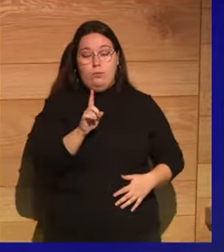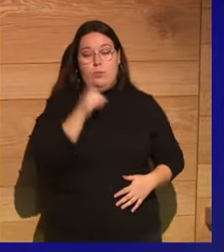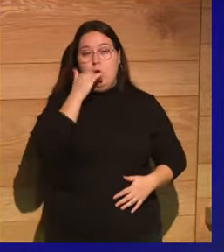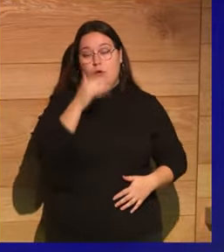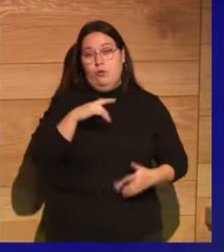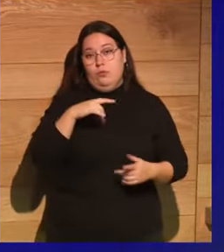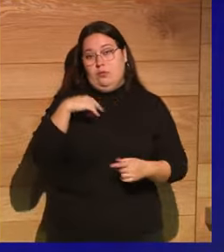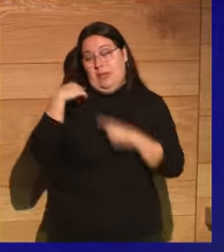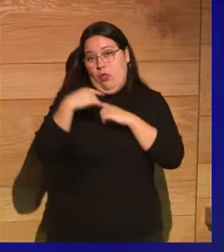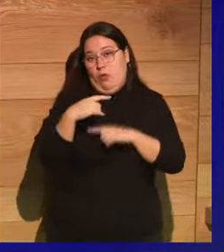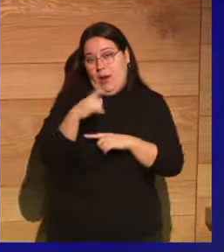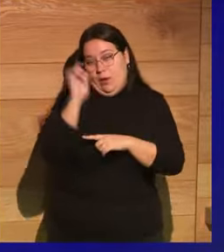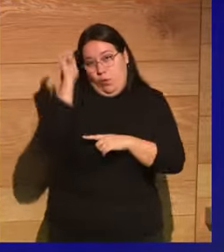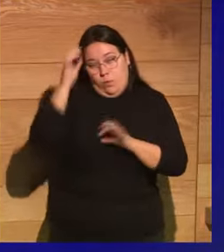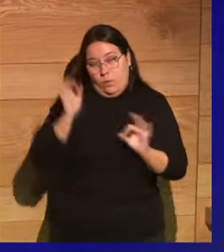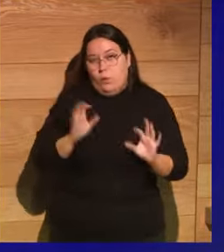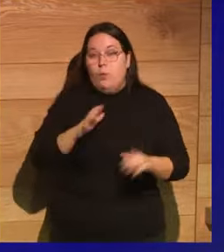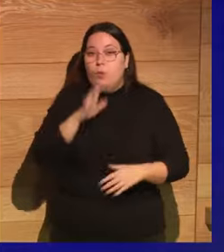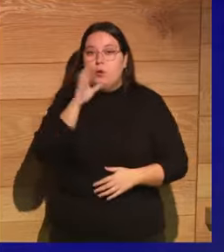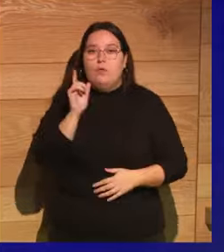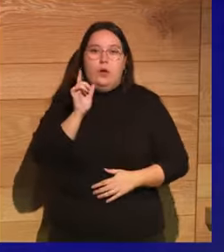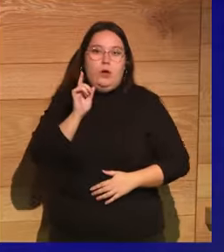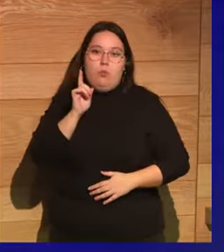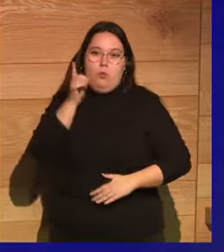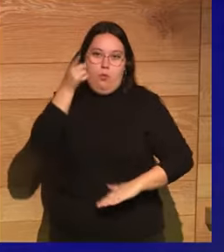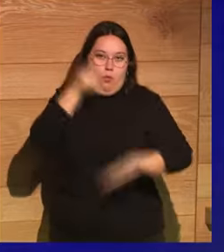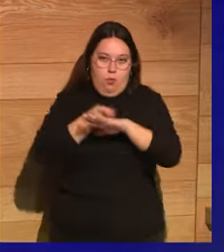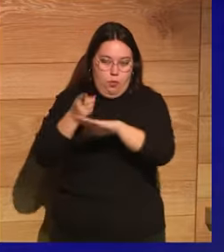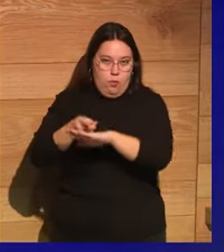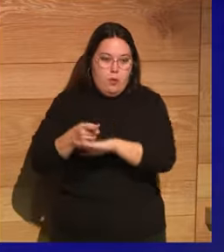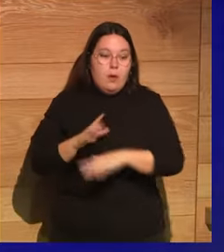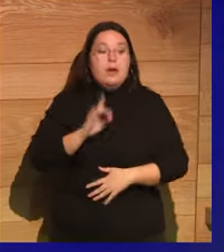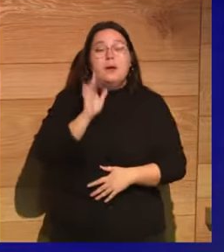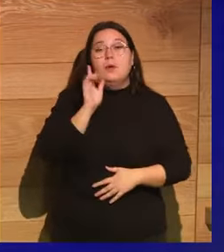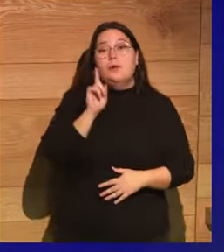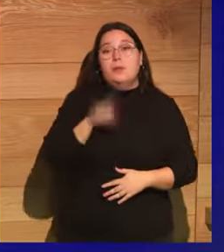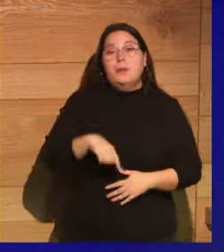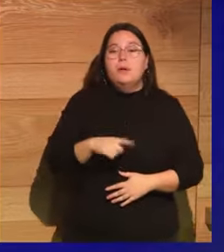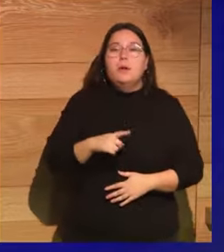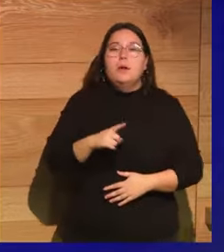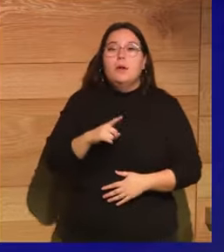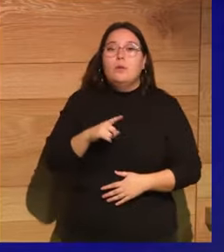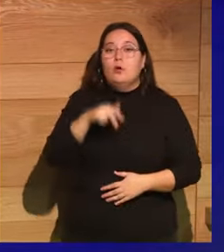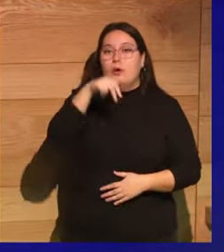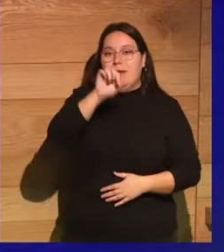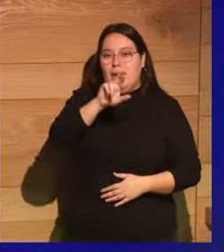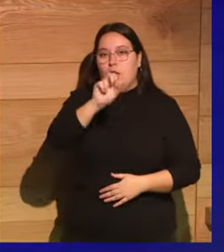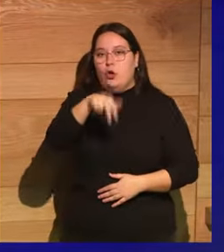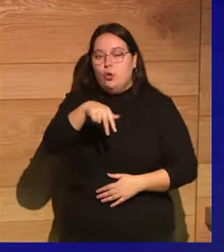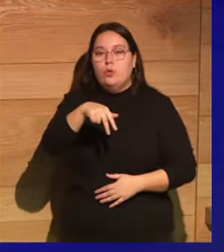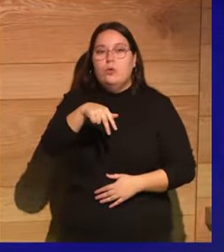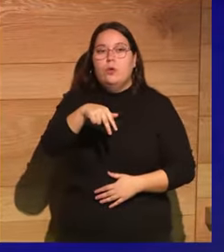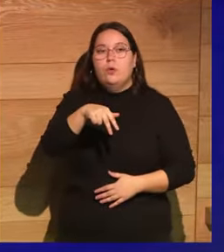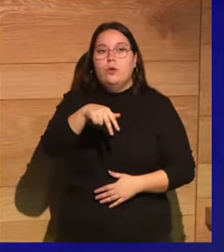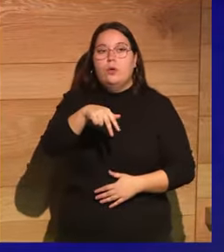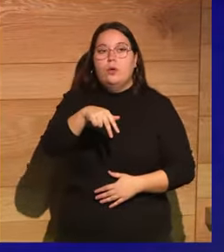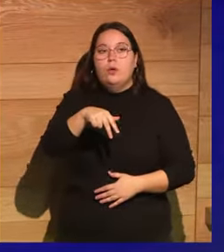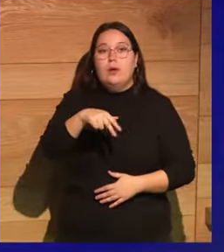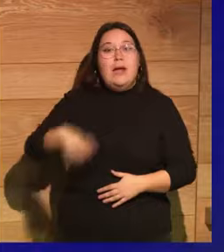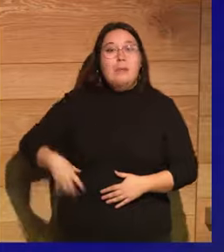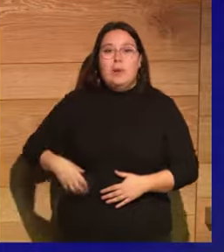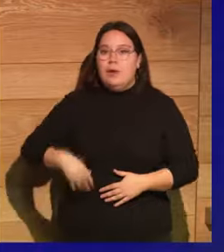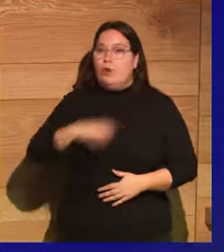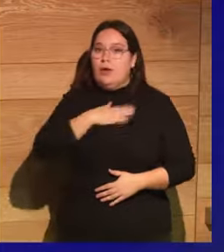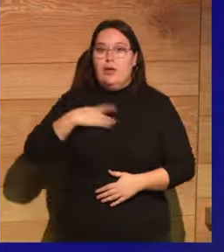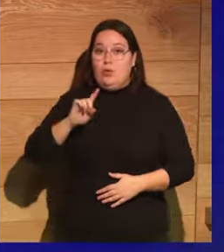tradicional del término, porque fue muy autocrático, y sobre todo porque a lo mejor Nerón, y no nos hemos parado a pensar esto, pero quizá no quería ser el